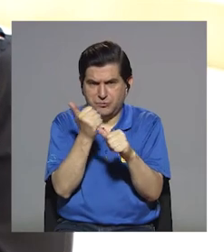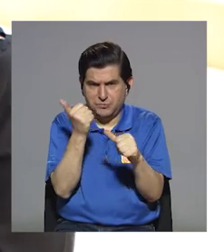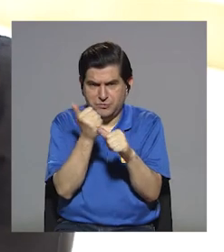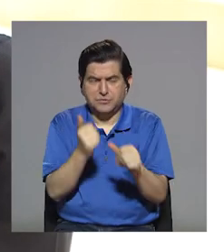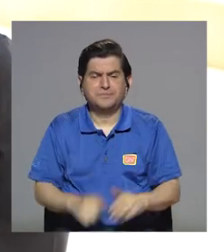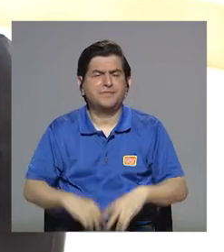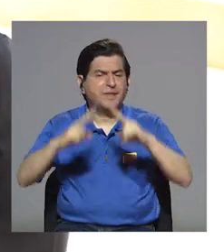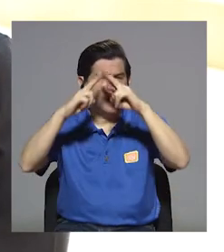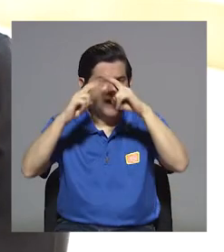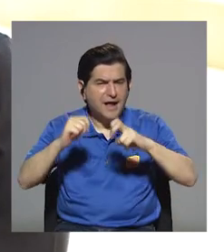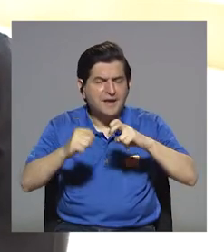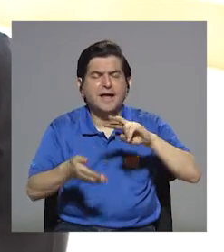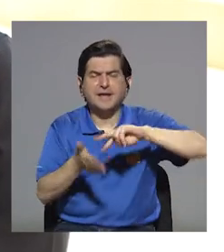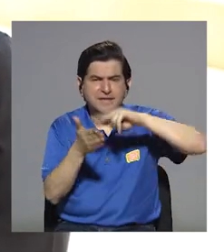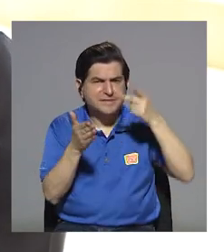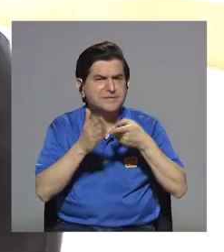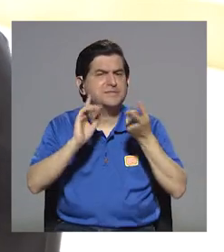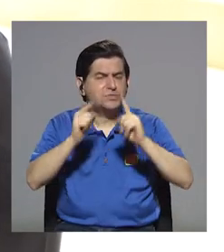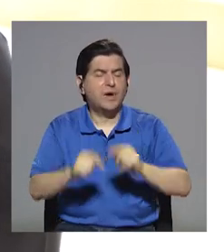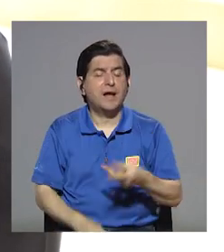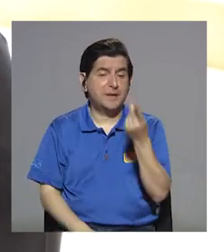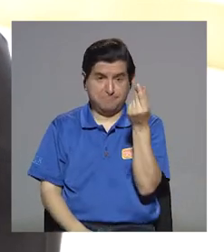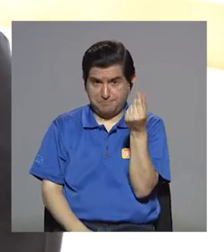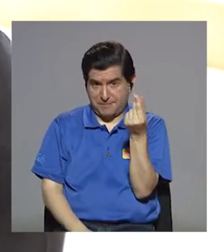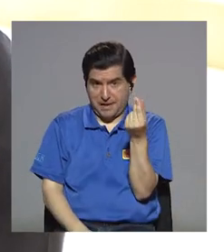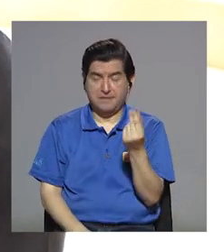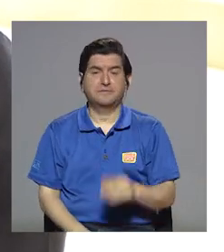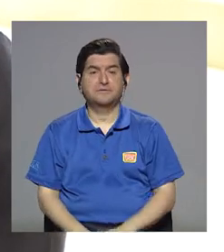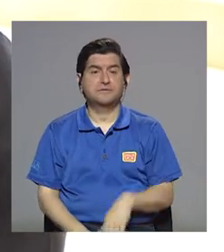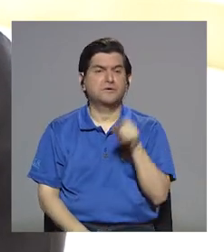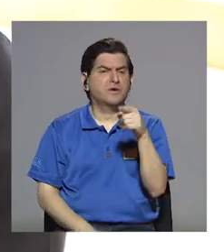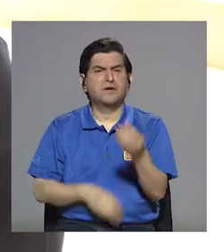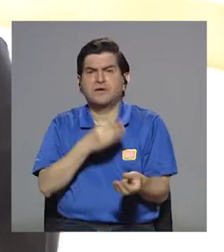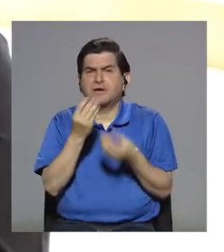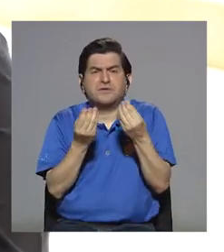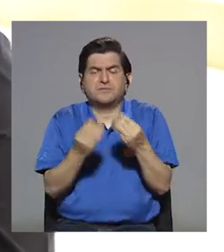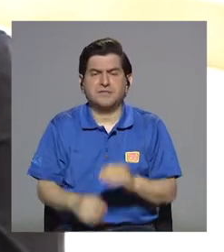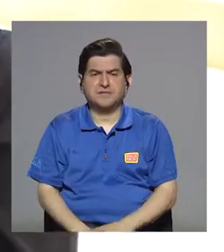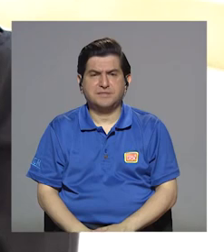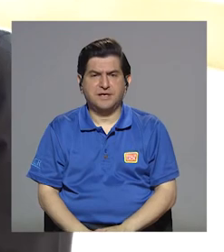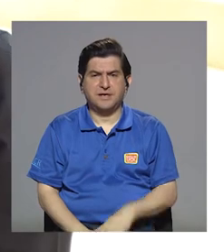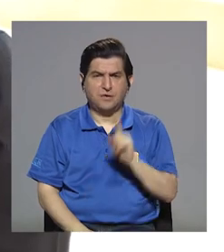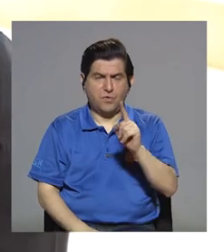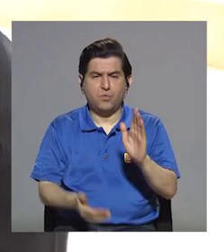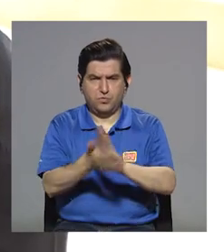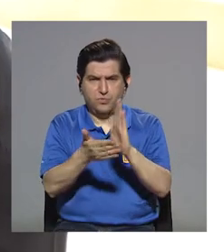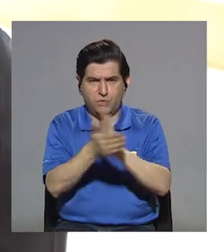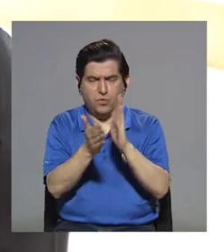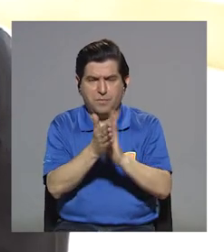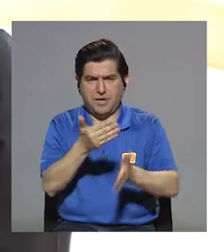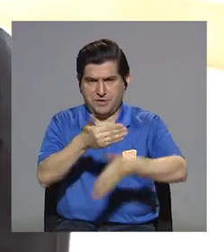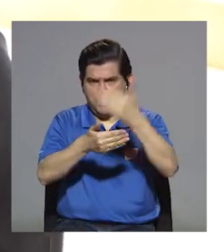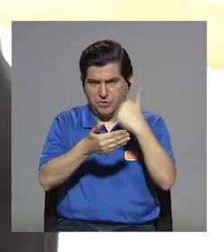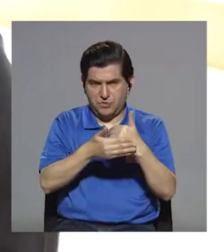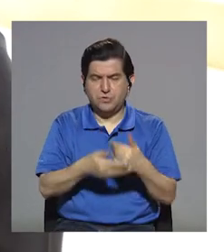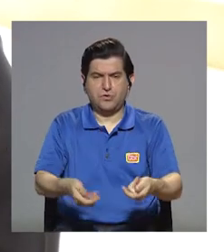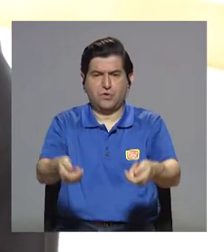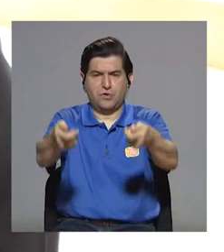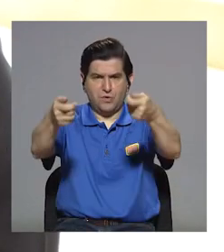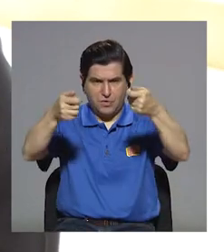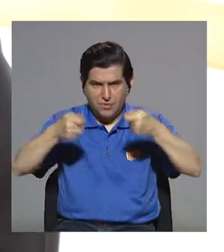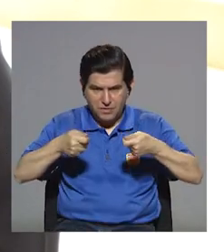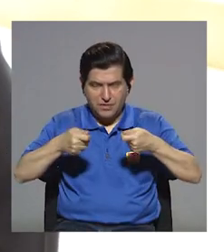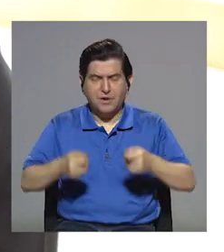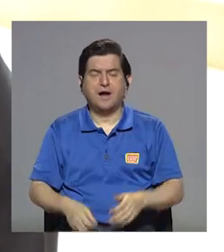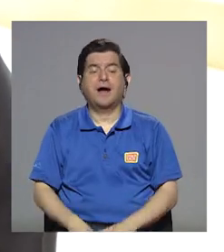de cuáles son los análisis que conlleva, cuál es el precio y lo que tienen que hacer es, bueno, le hacemos una proforma, trae el producto